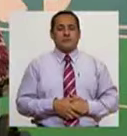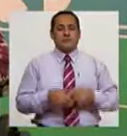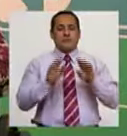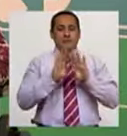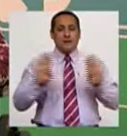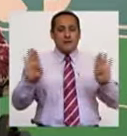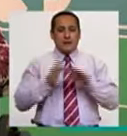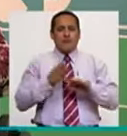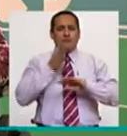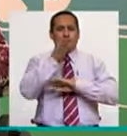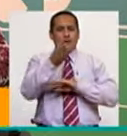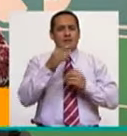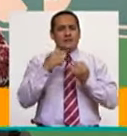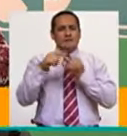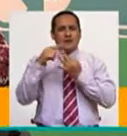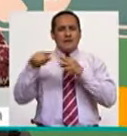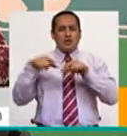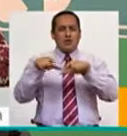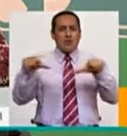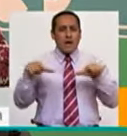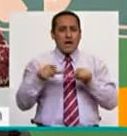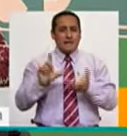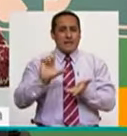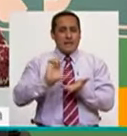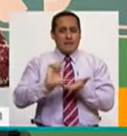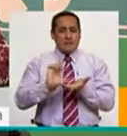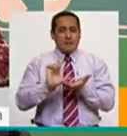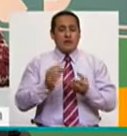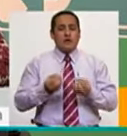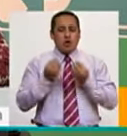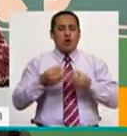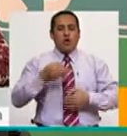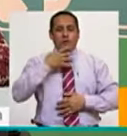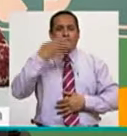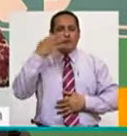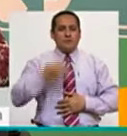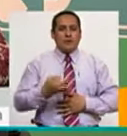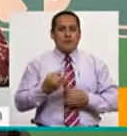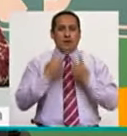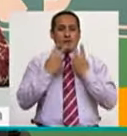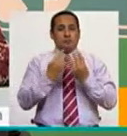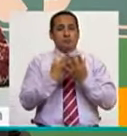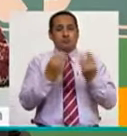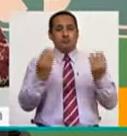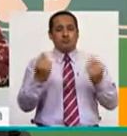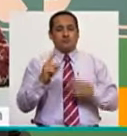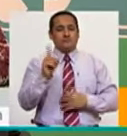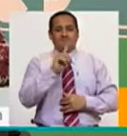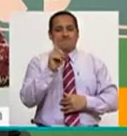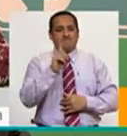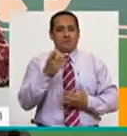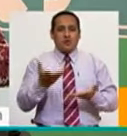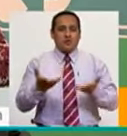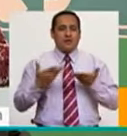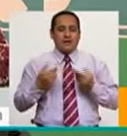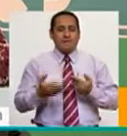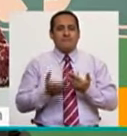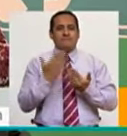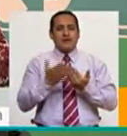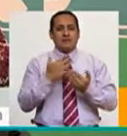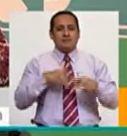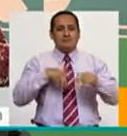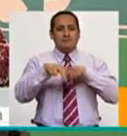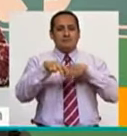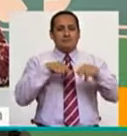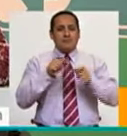Sin Barreras estuvo recorriendo algunos distritos de la capital y confirmamos que muchos de ellos no ofrecen la accesibilidad